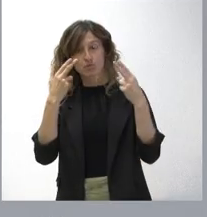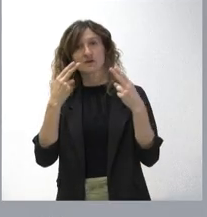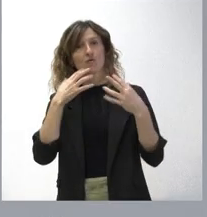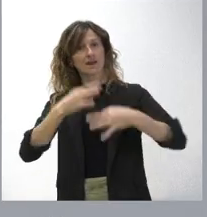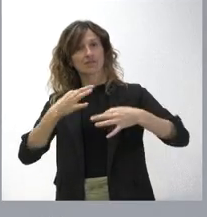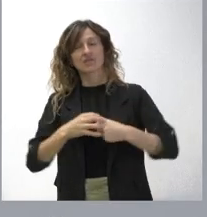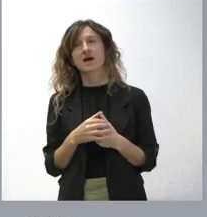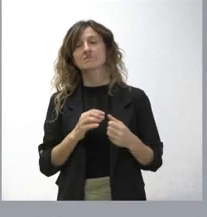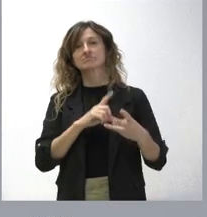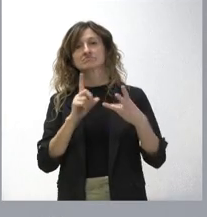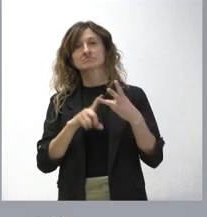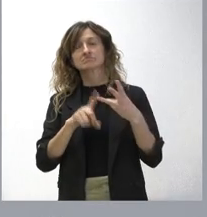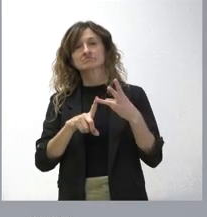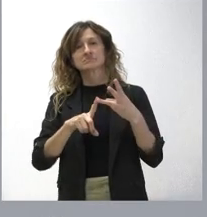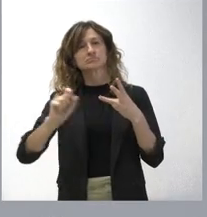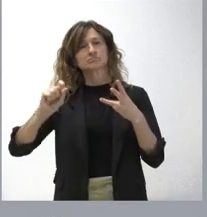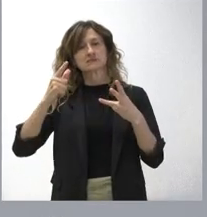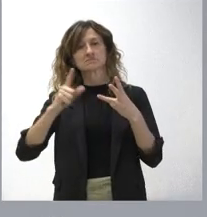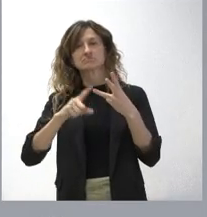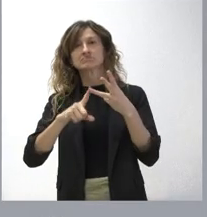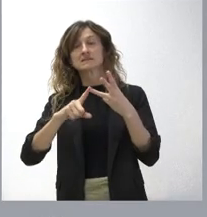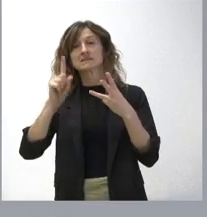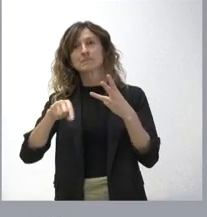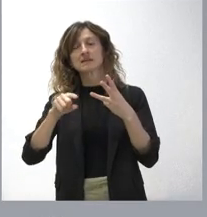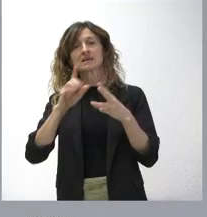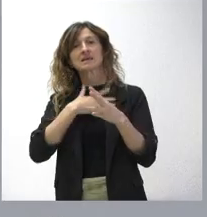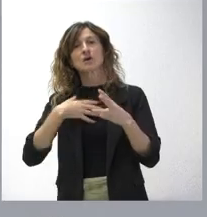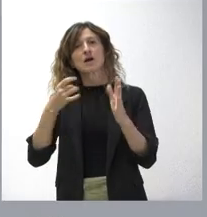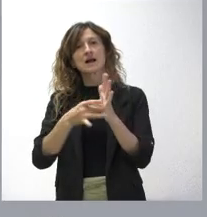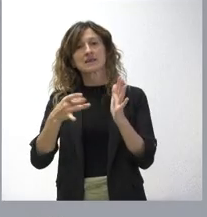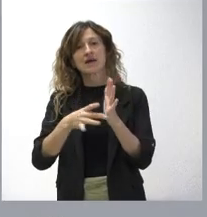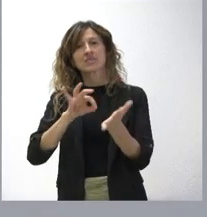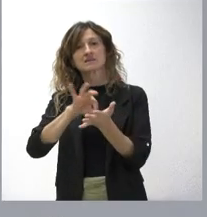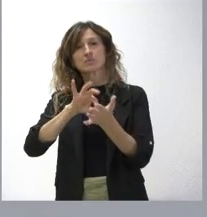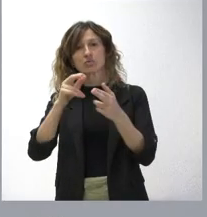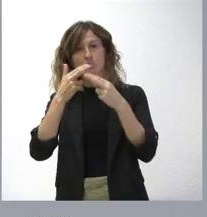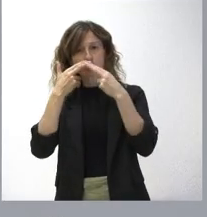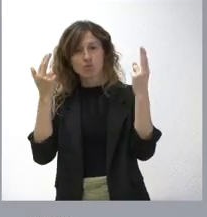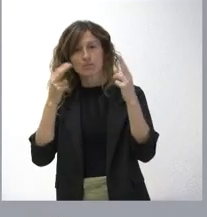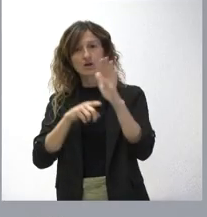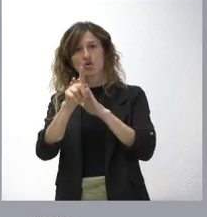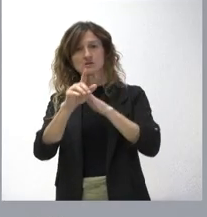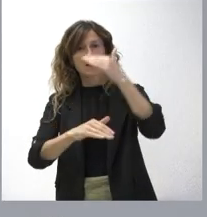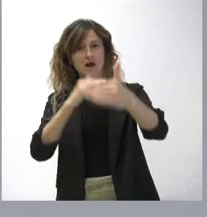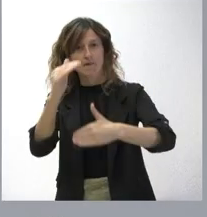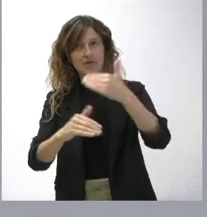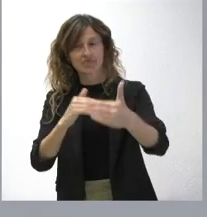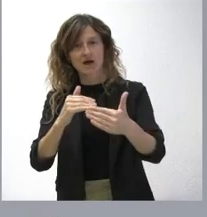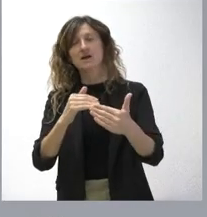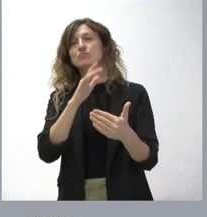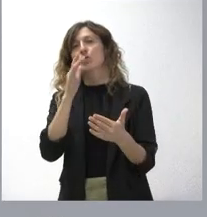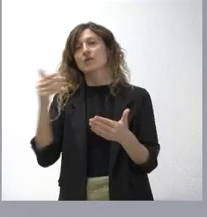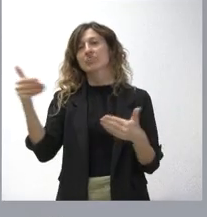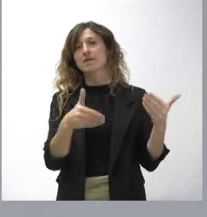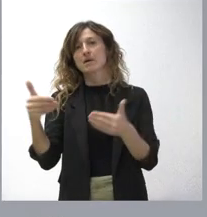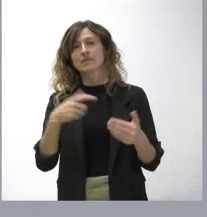Y en tercer lugar, y sobre todo, para avanzar en la calidad de los servicios públicos que se prestan y son demandados